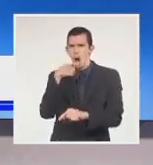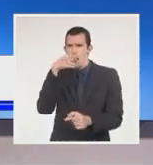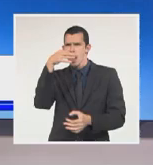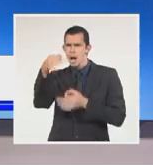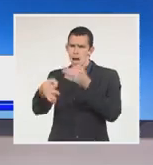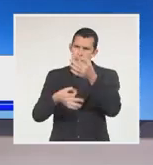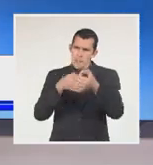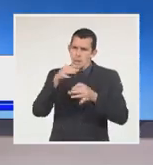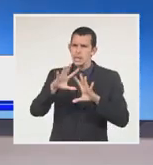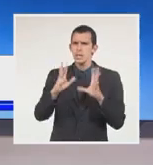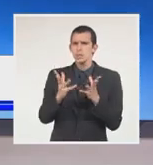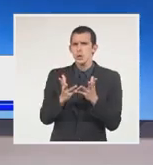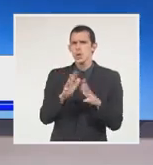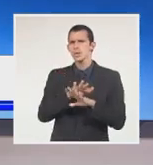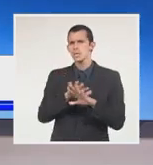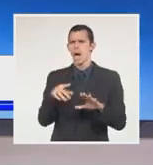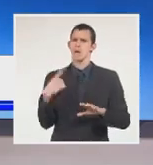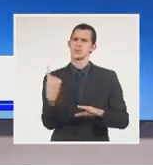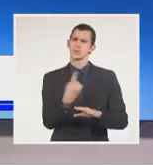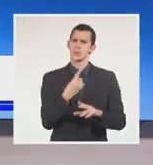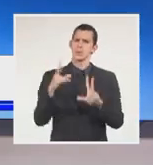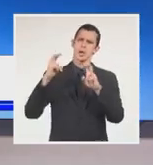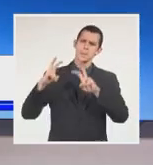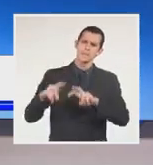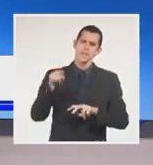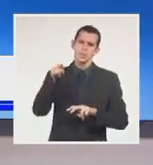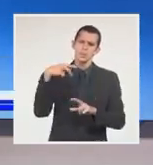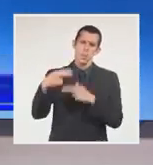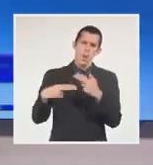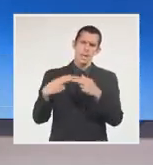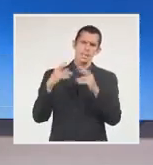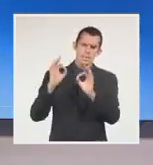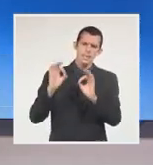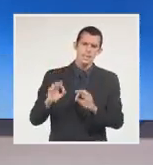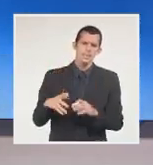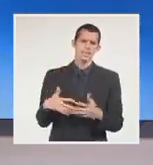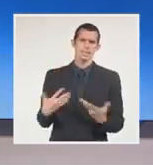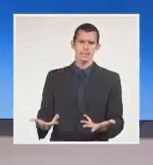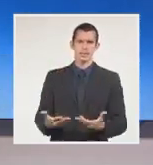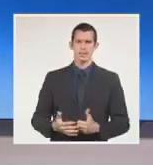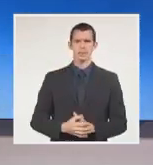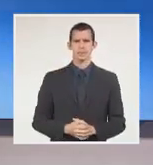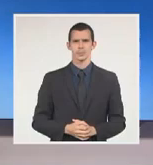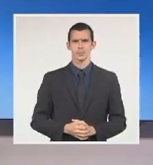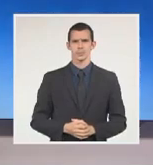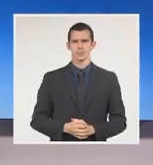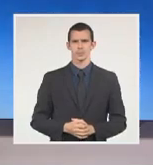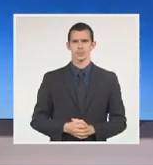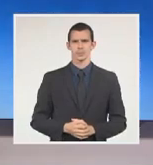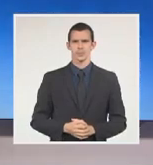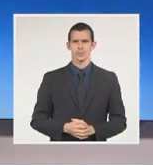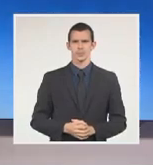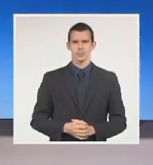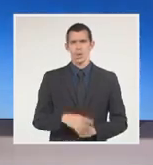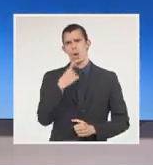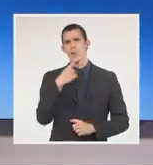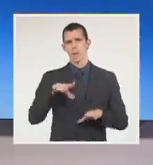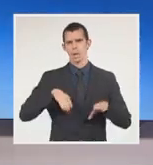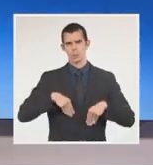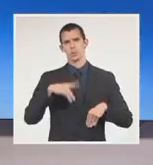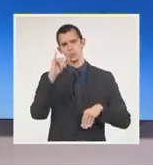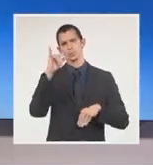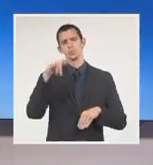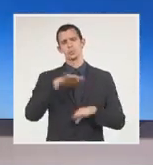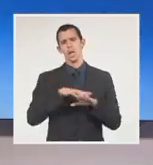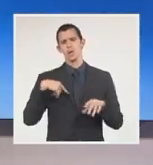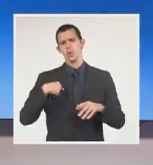investigativo. Recuerdan que esa persona afirmó haber ejecutado acciones vandálicas aquí en La Habana y haber sido reclutado a